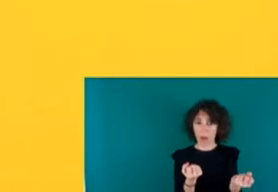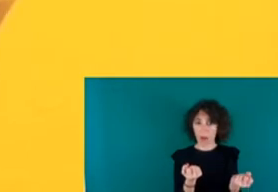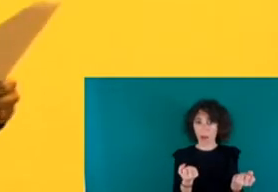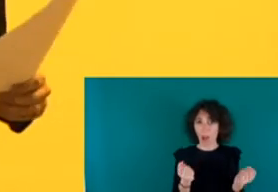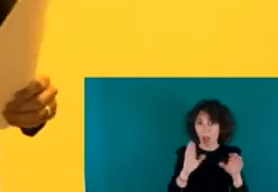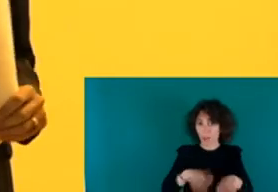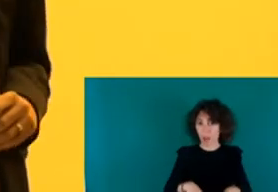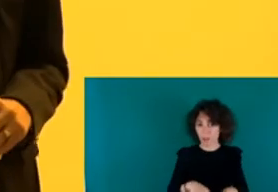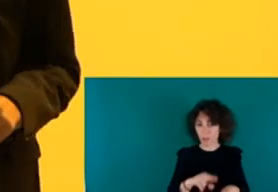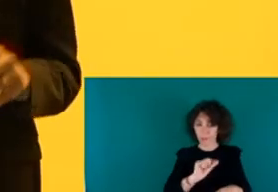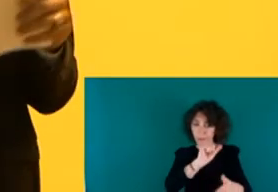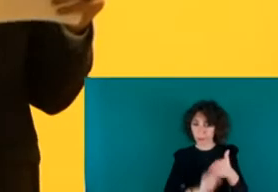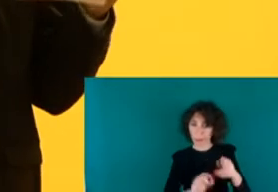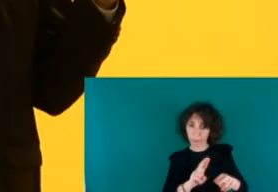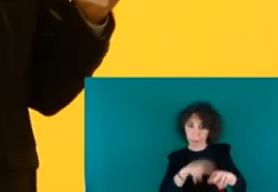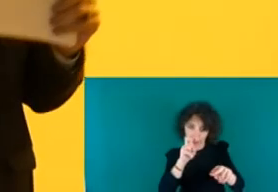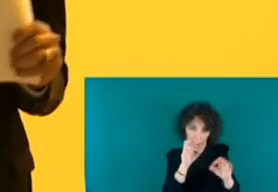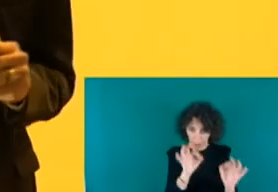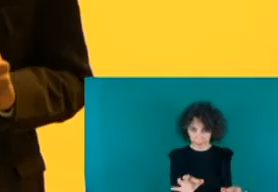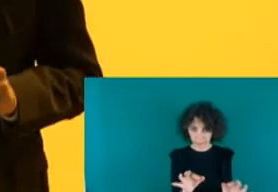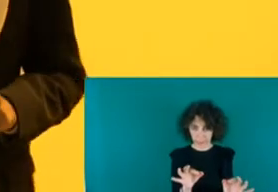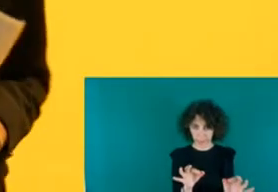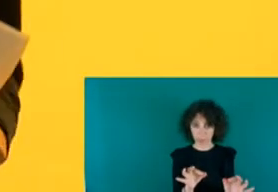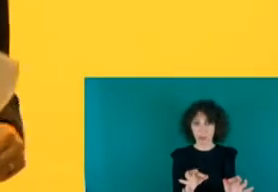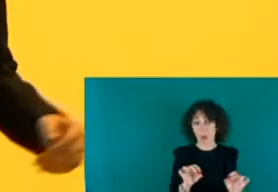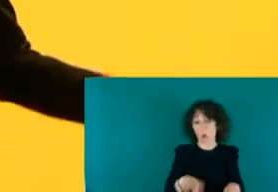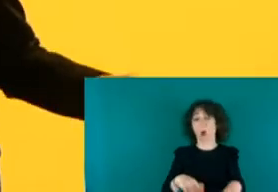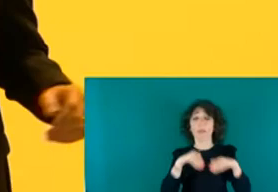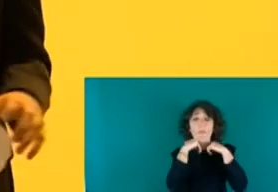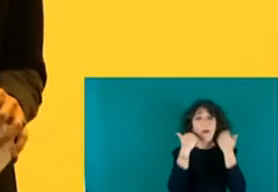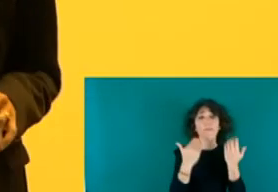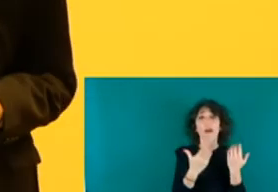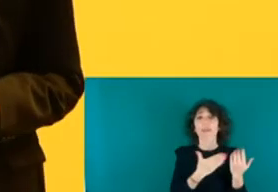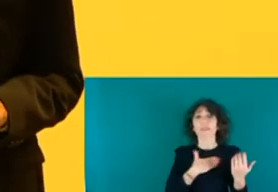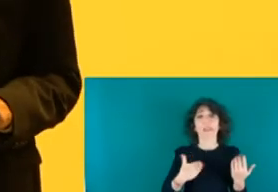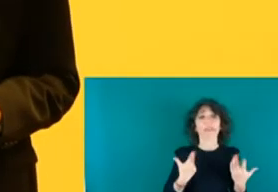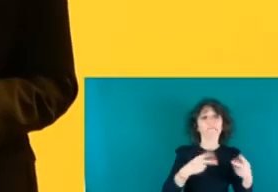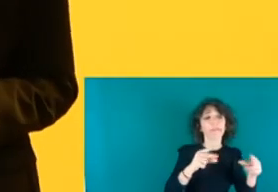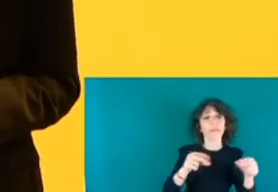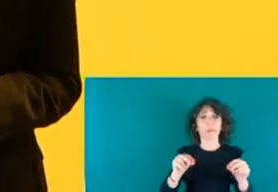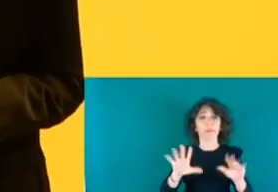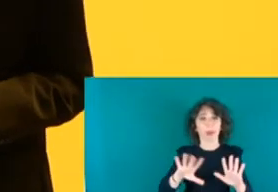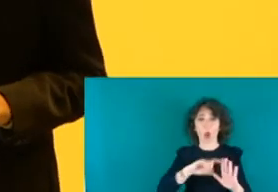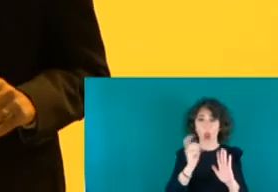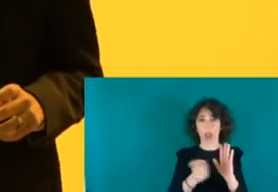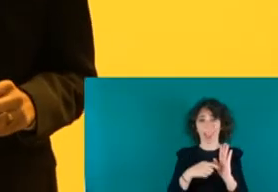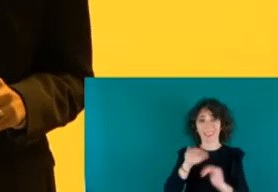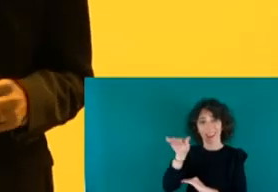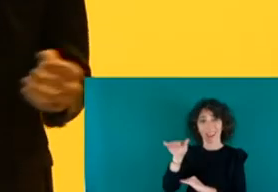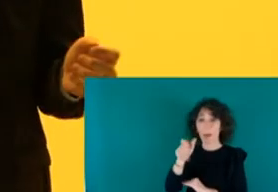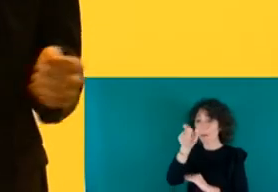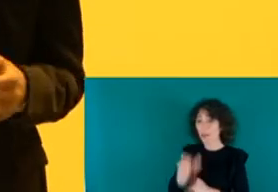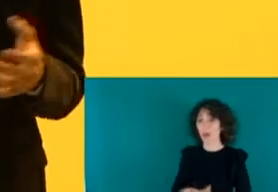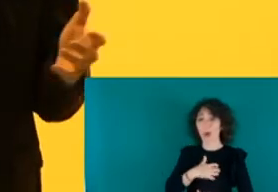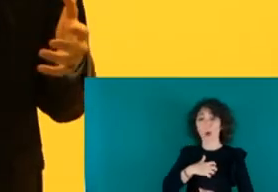sumergida? Esto es lo mismo que lo de las mafias. El gobierno dice que quiere acabar con la economía sumergida pero tiene la ley de extranjería que dice que una persona no se puede regularizar